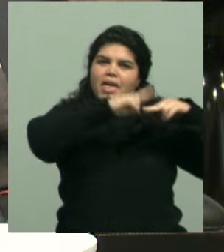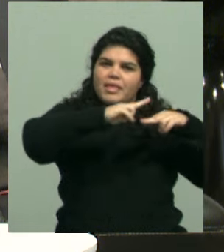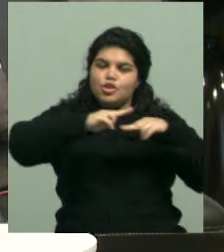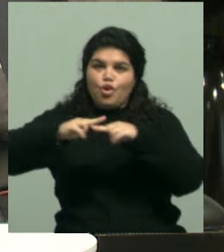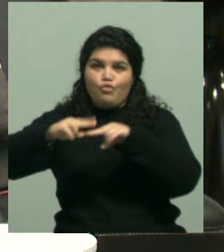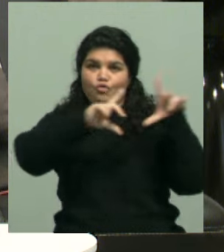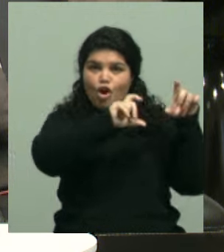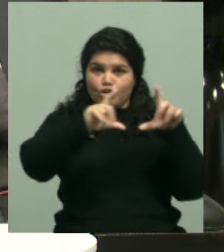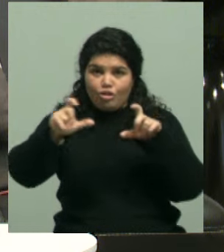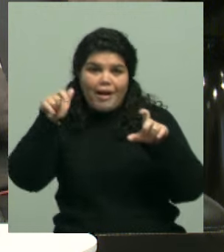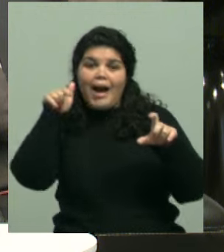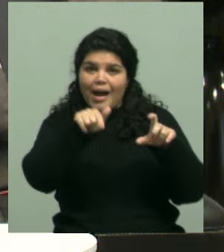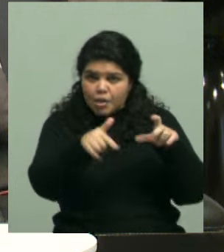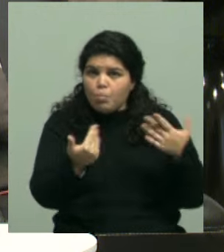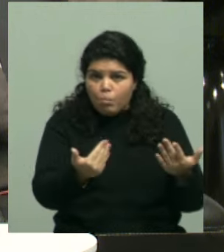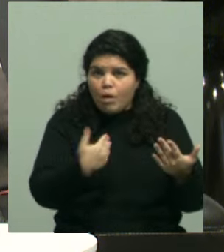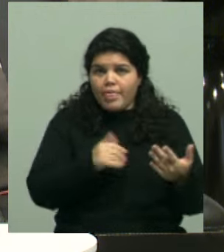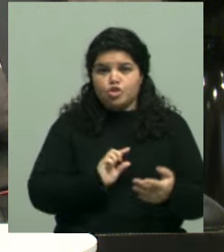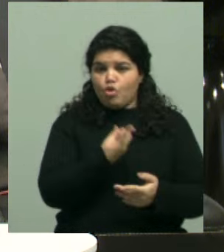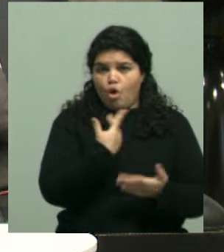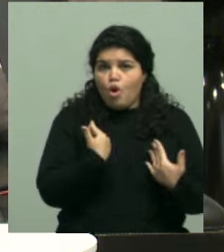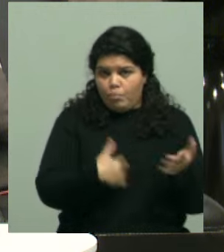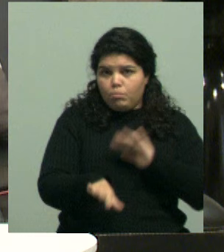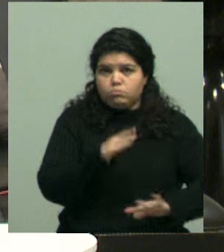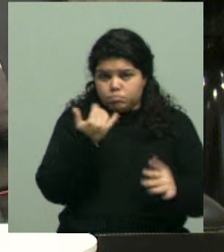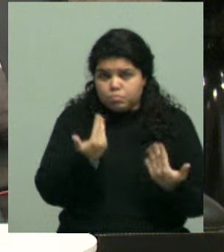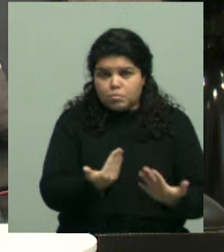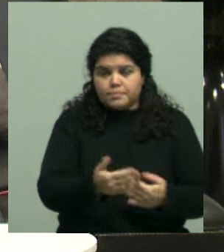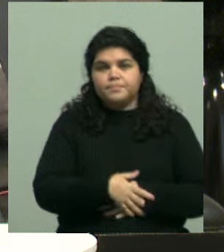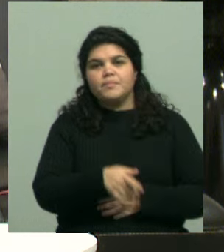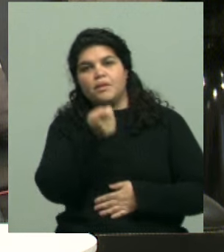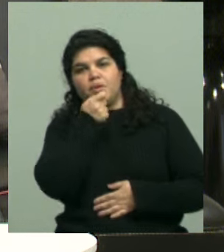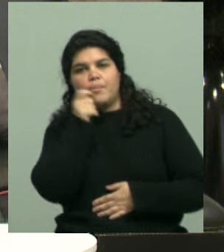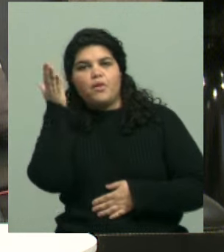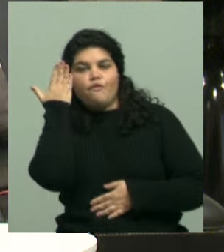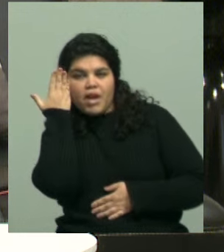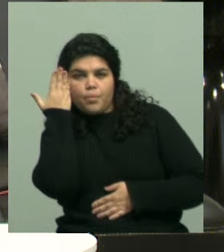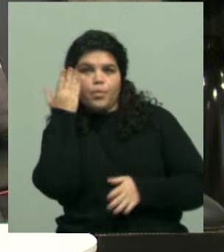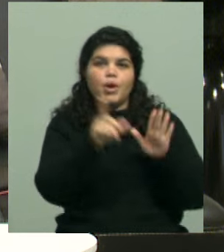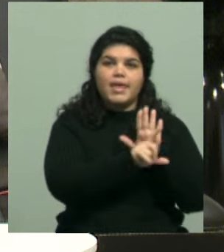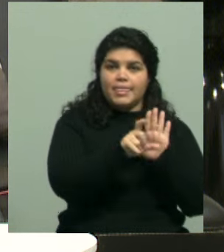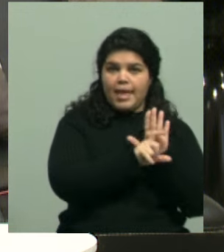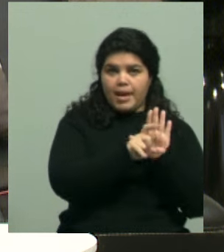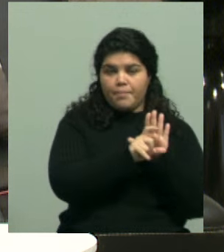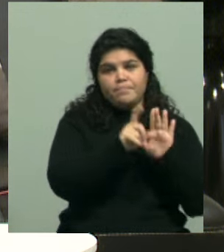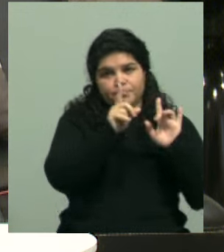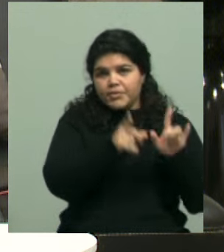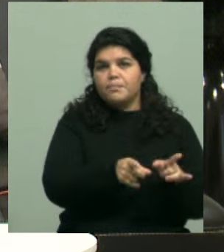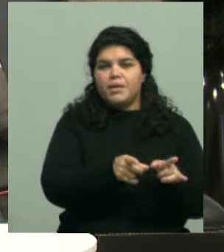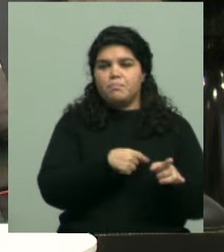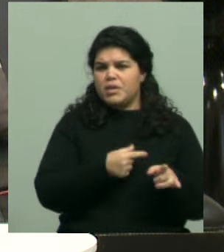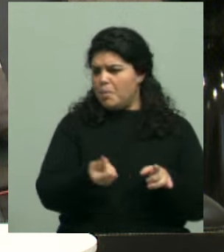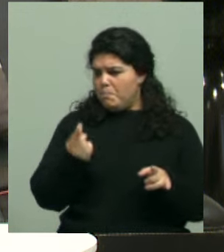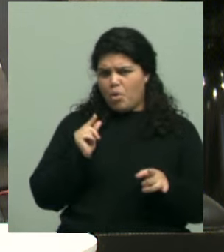redes sociales ahora es que, por ejemplo, Facebook e Instagram lo han aplicado hace muy poquito, al menos acá en